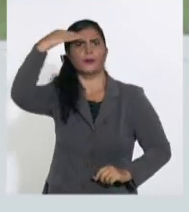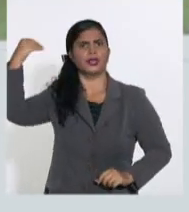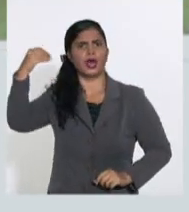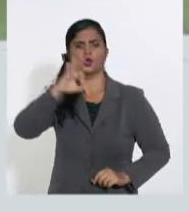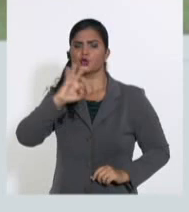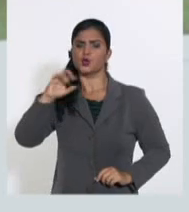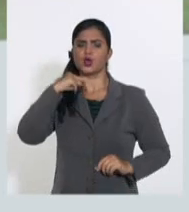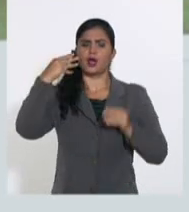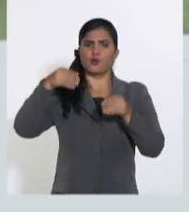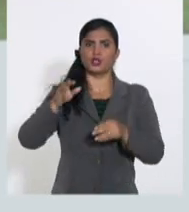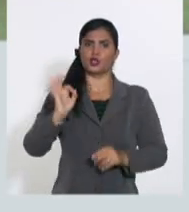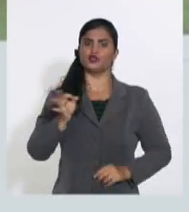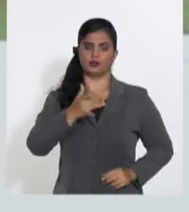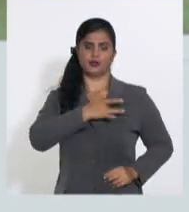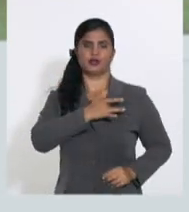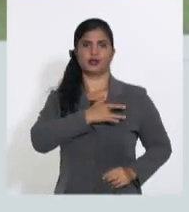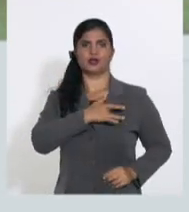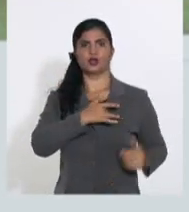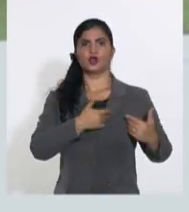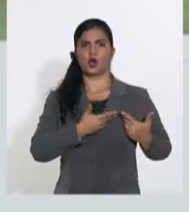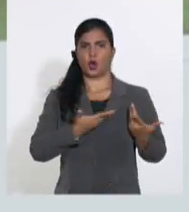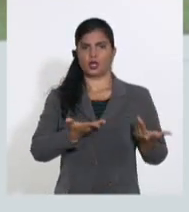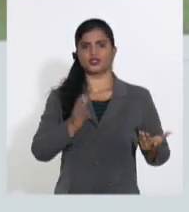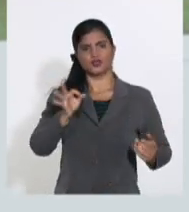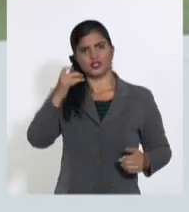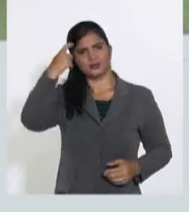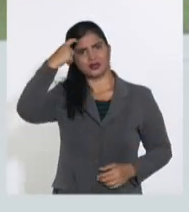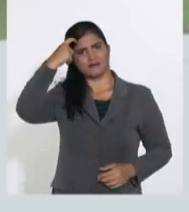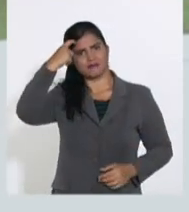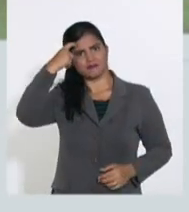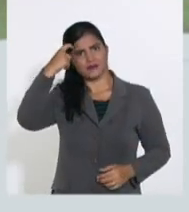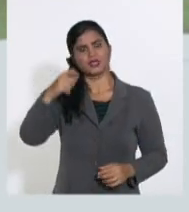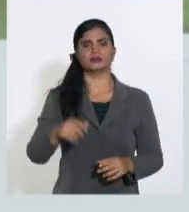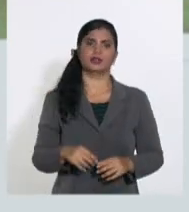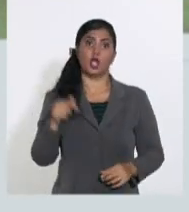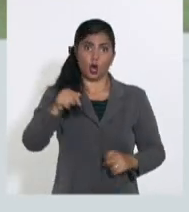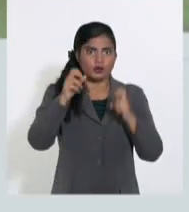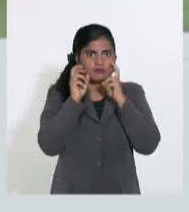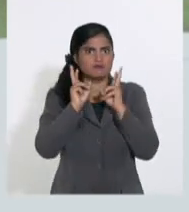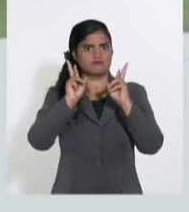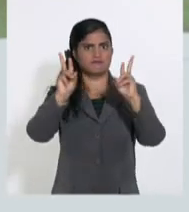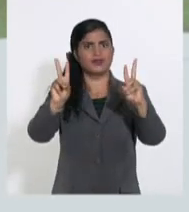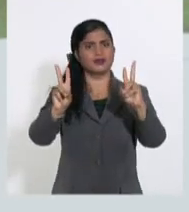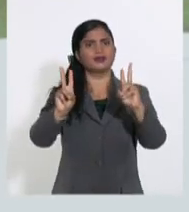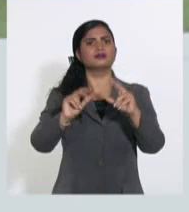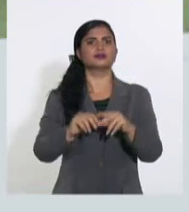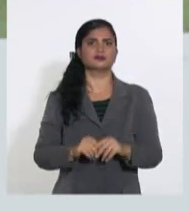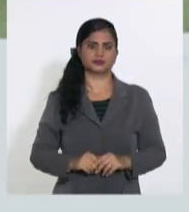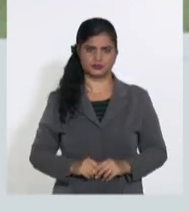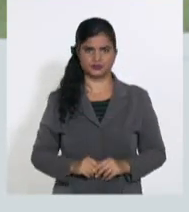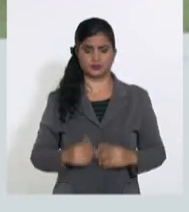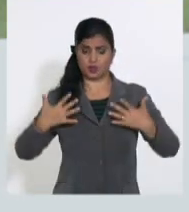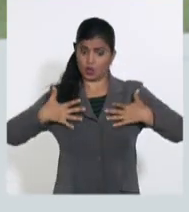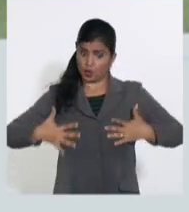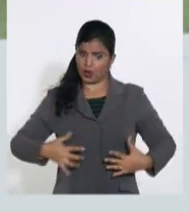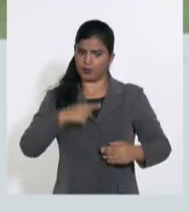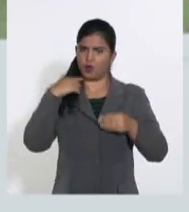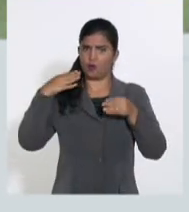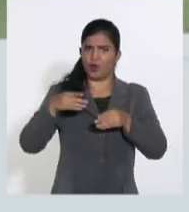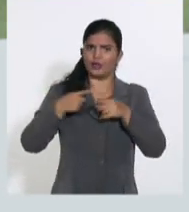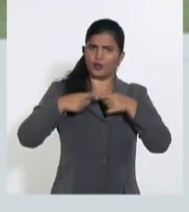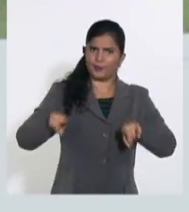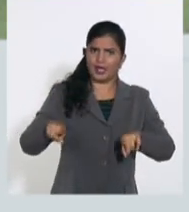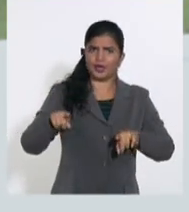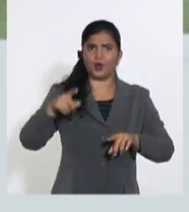viven hoy más que nunca, y sus matadores han de ver aterrorizados cómo surge de sus